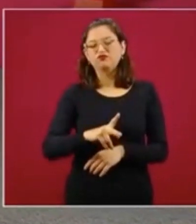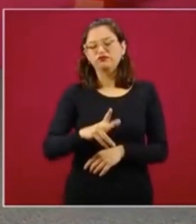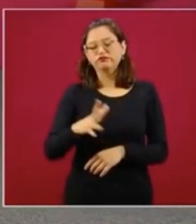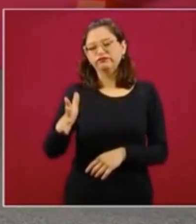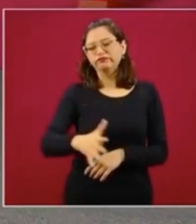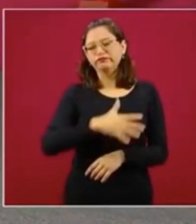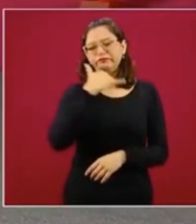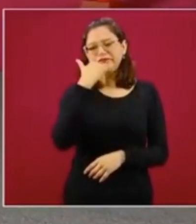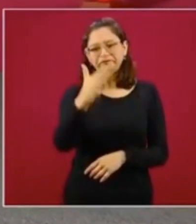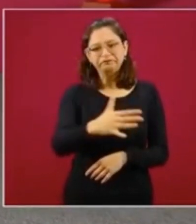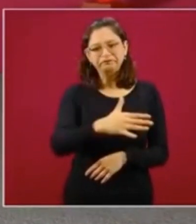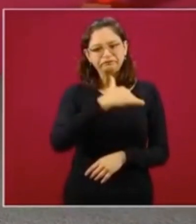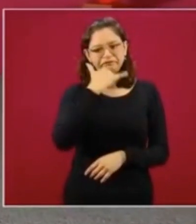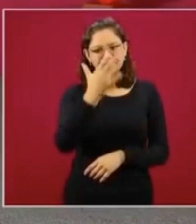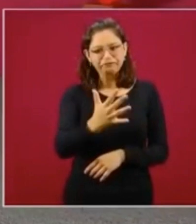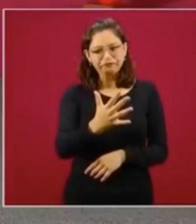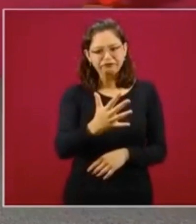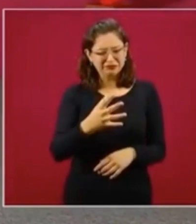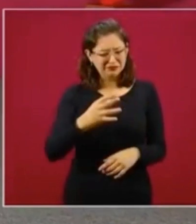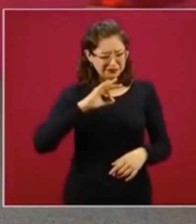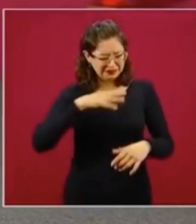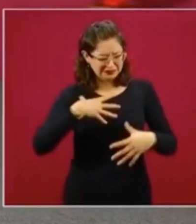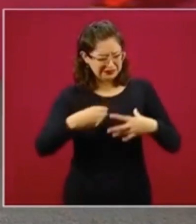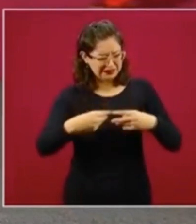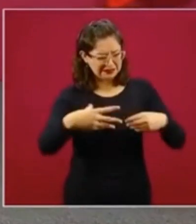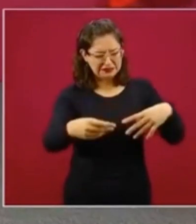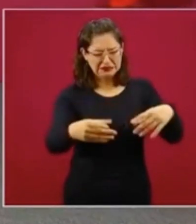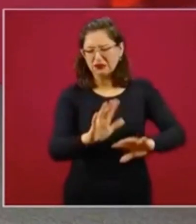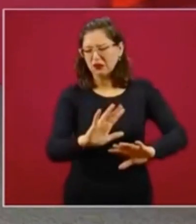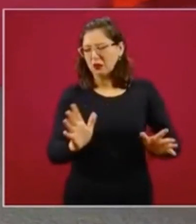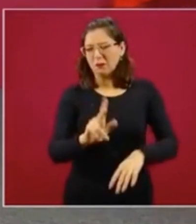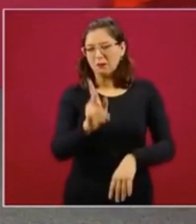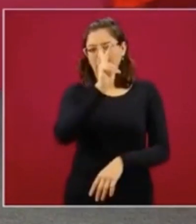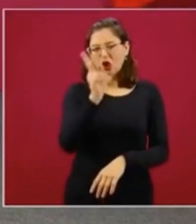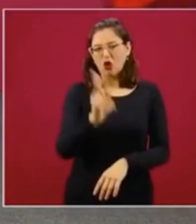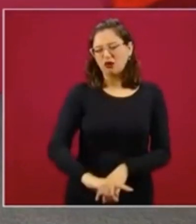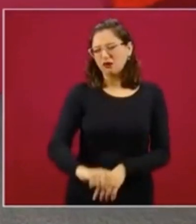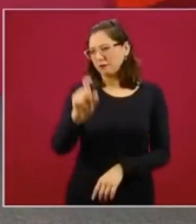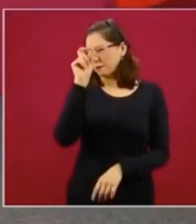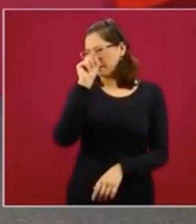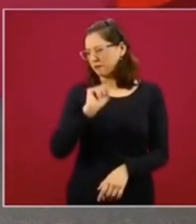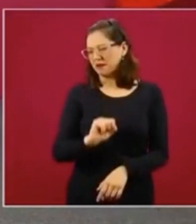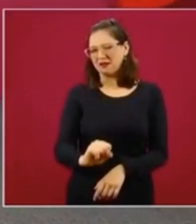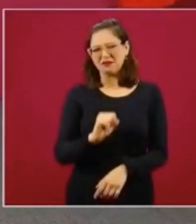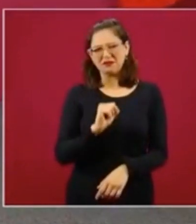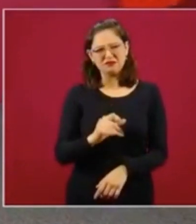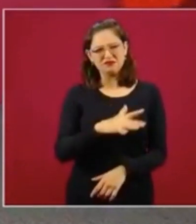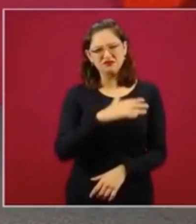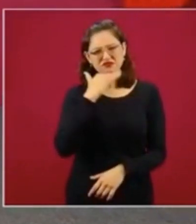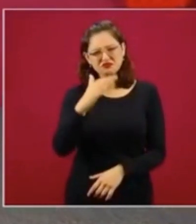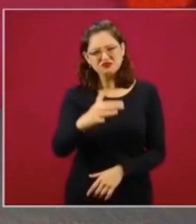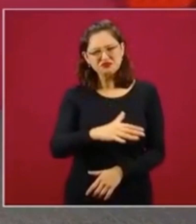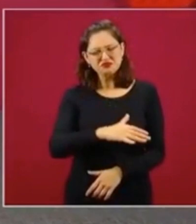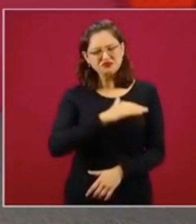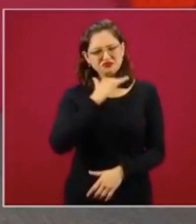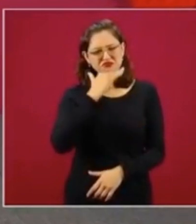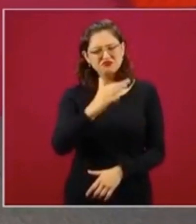no es una pandemia, es la peste, es